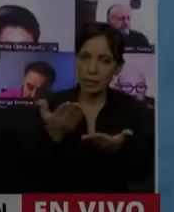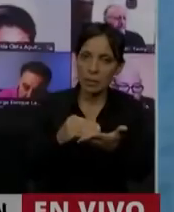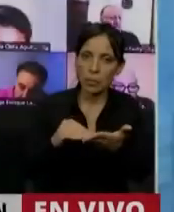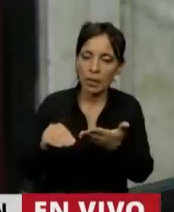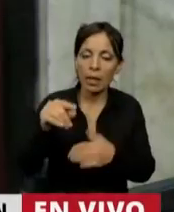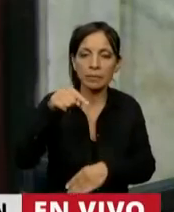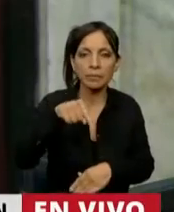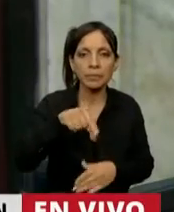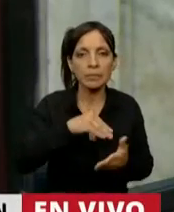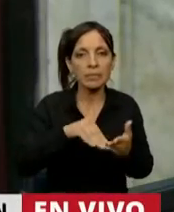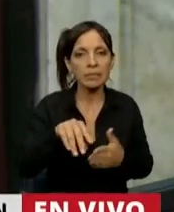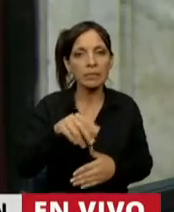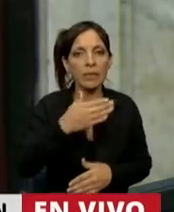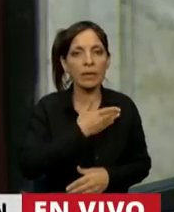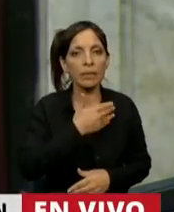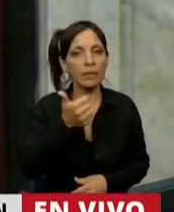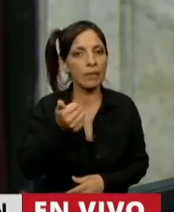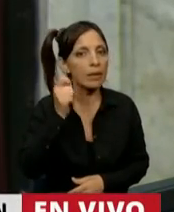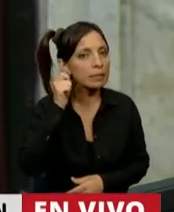En el uso de la palabra, el diputado Fagioli.